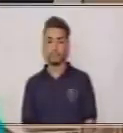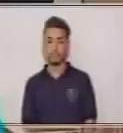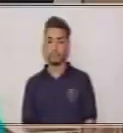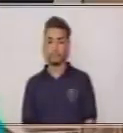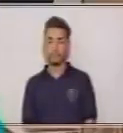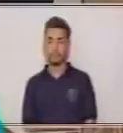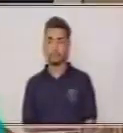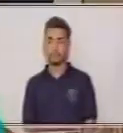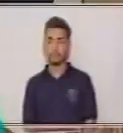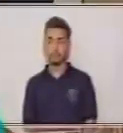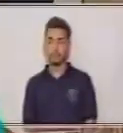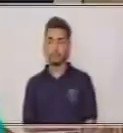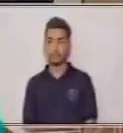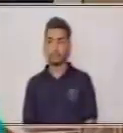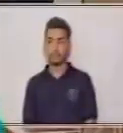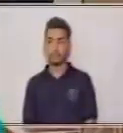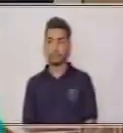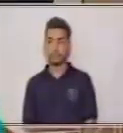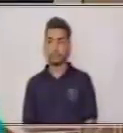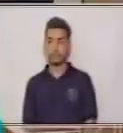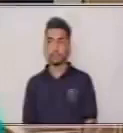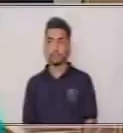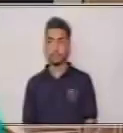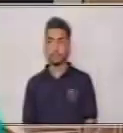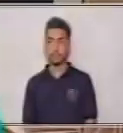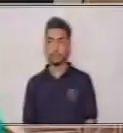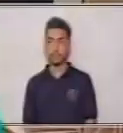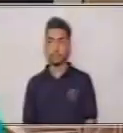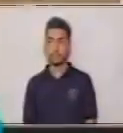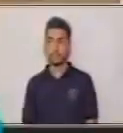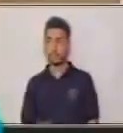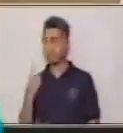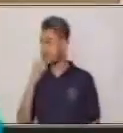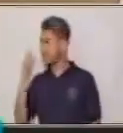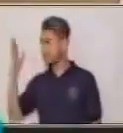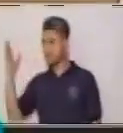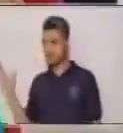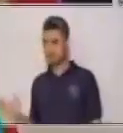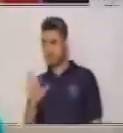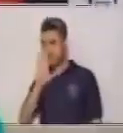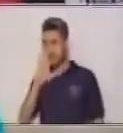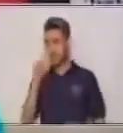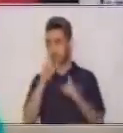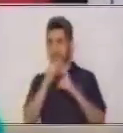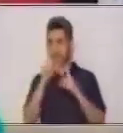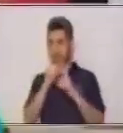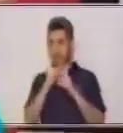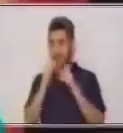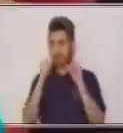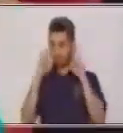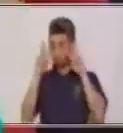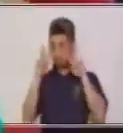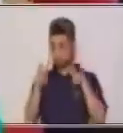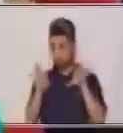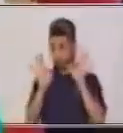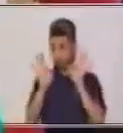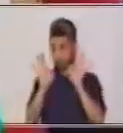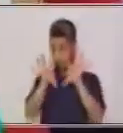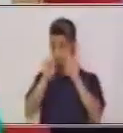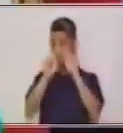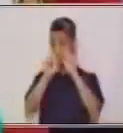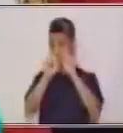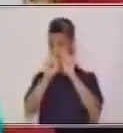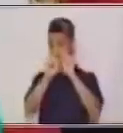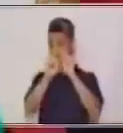Bien, ¿estamos listos? Tenemos estas cinco palabras. ¿Sí? ¿Ya las tienen? ¿Ya las